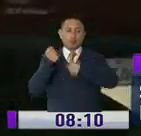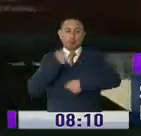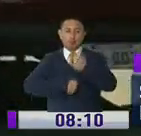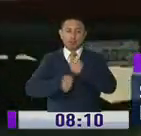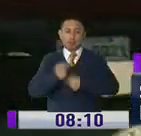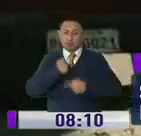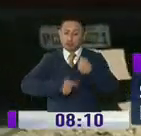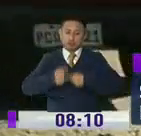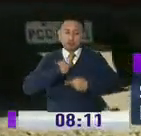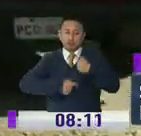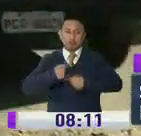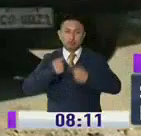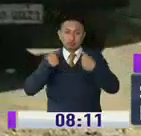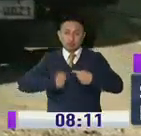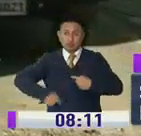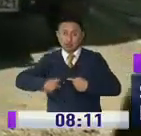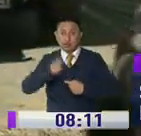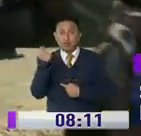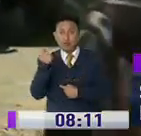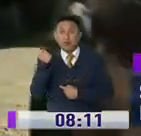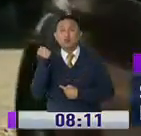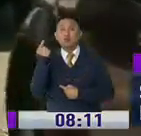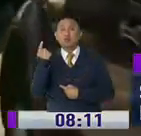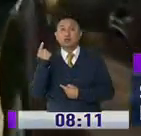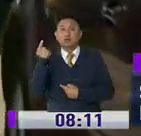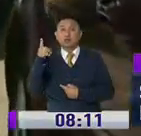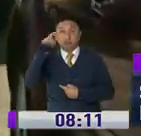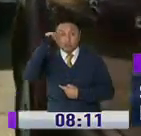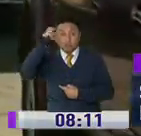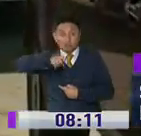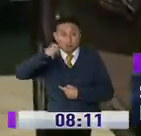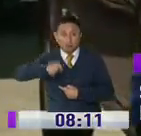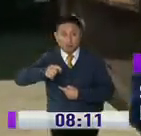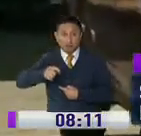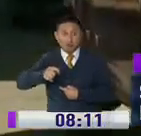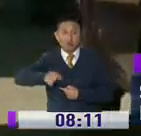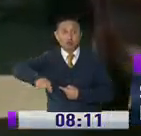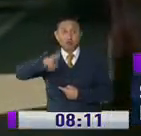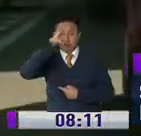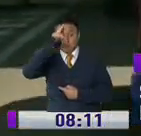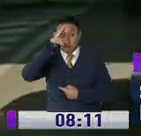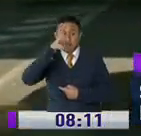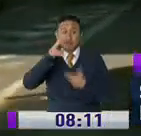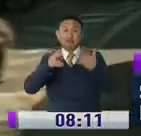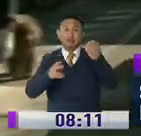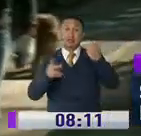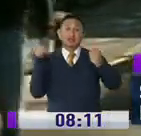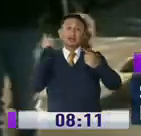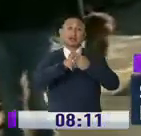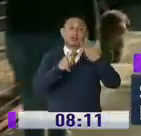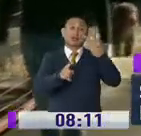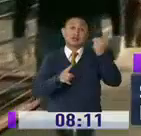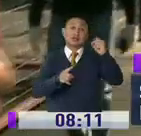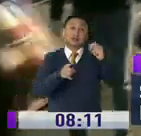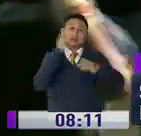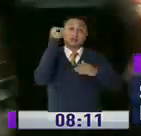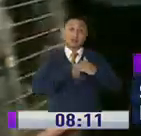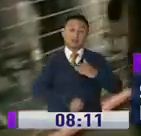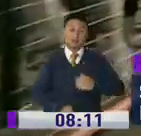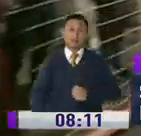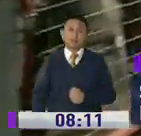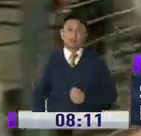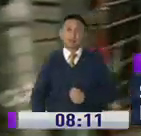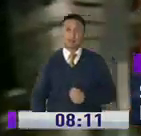fluida para hacer el control de especulación de precios, recordarle a ciudadanía que tiene una sanción de 15 a 30 días de prisión por ser una contravención, pero